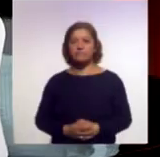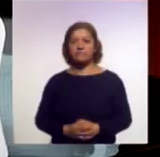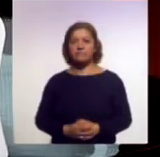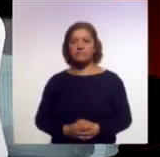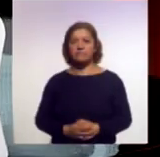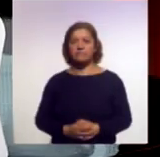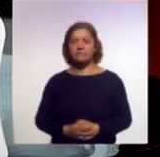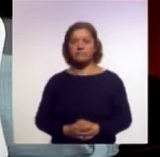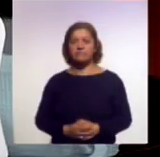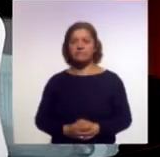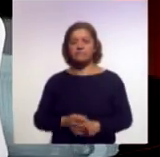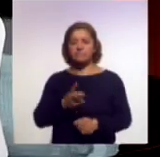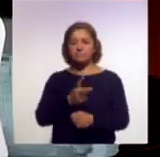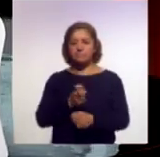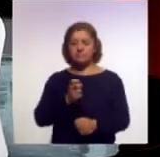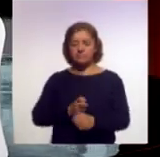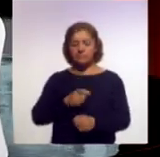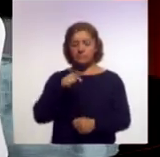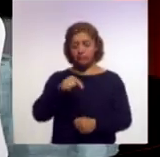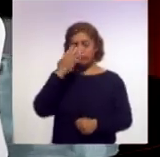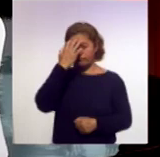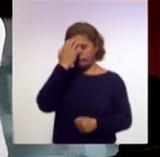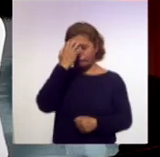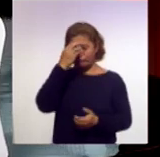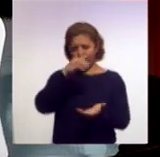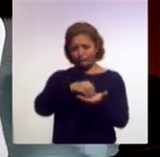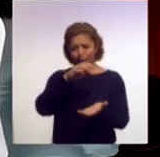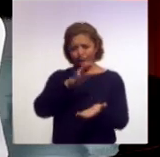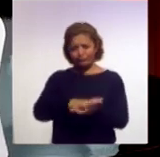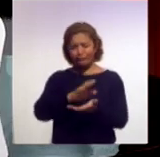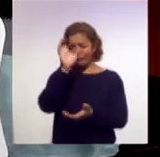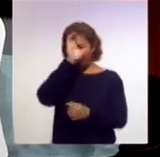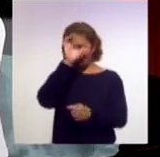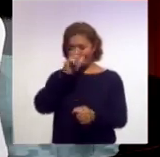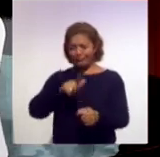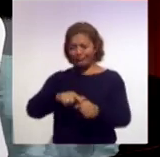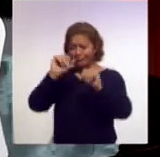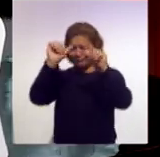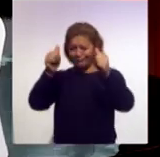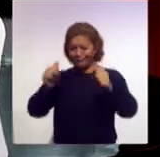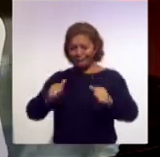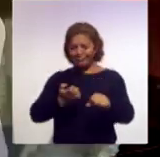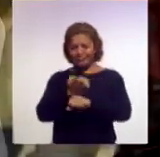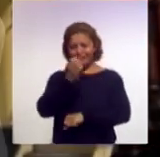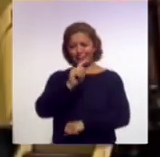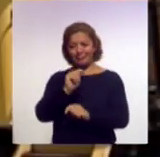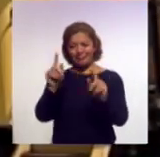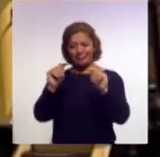Le invito a conocer la agenda cultural y artística del Estado de Tlaxcala